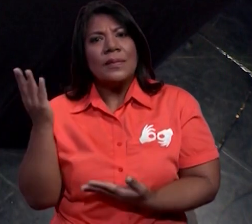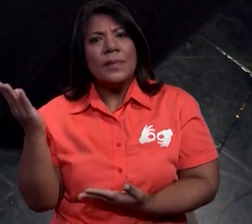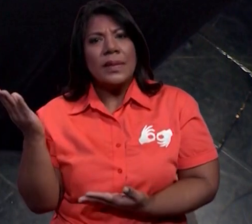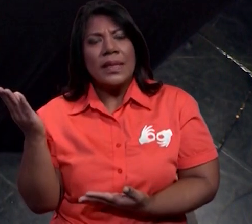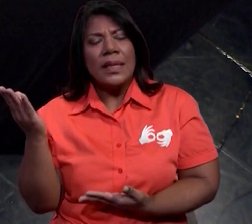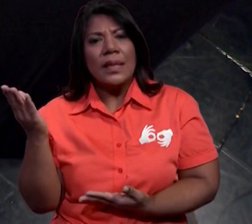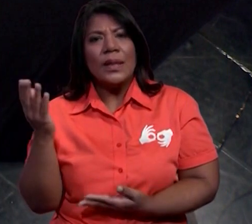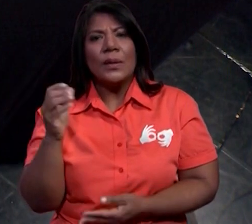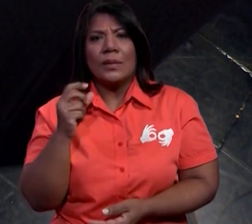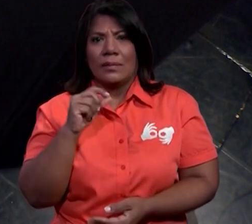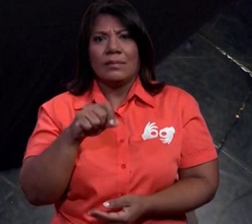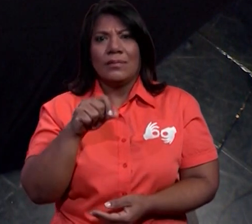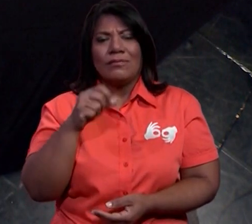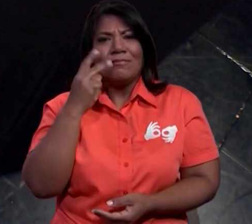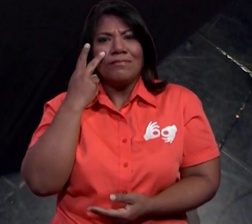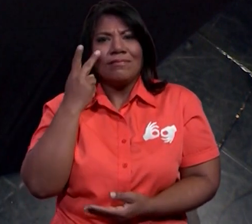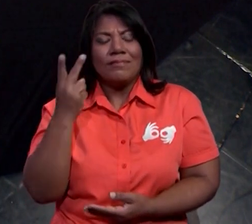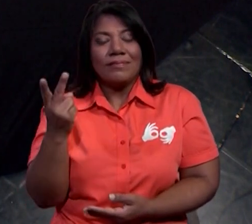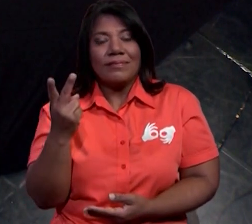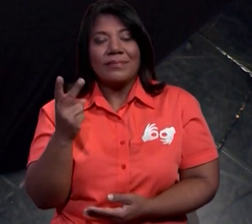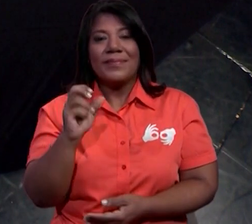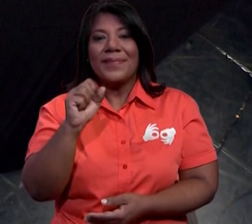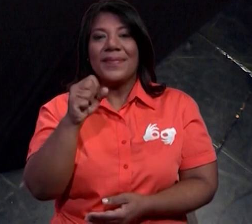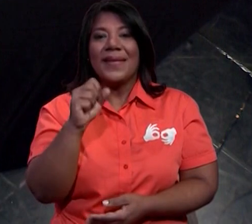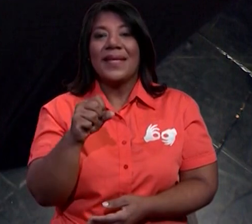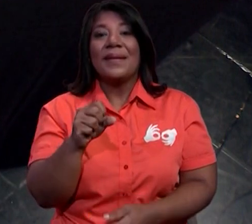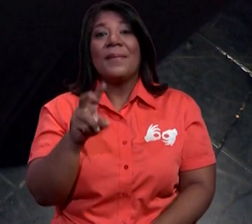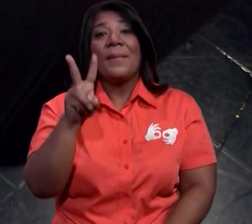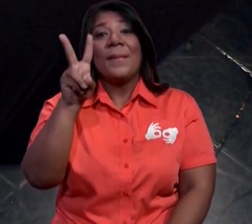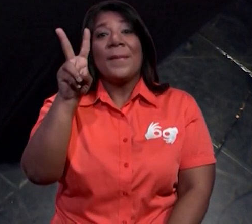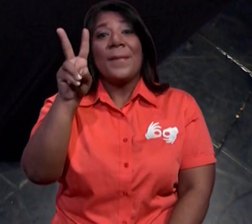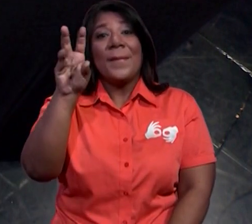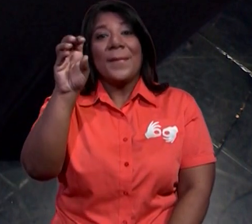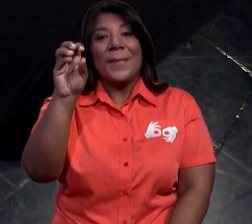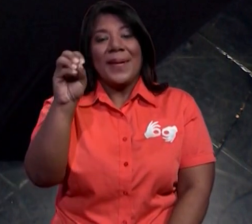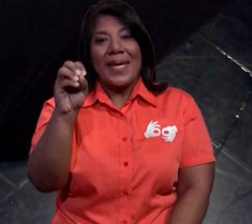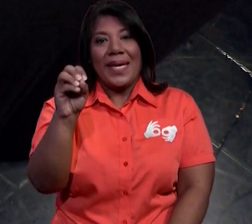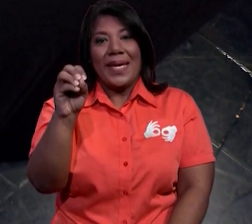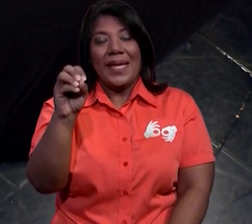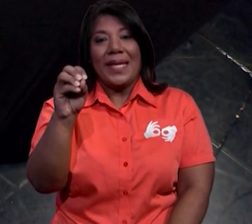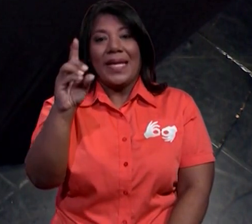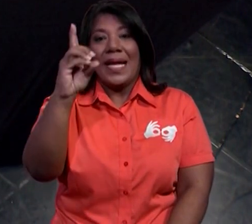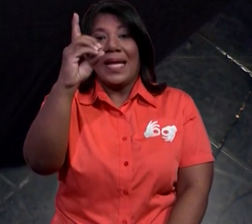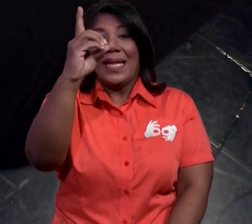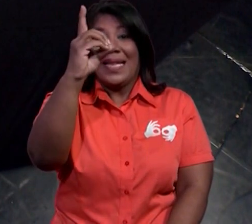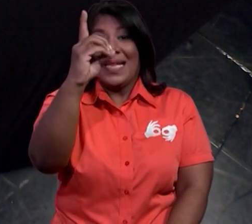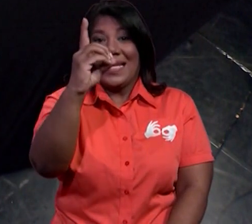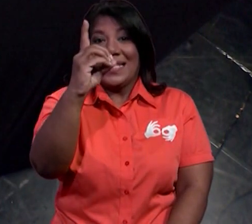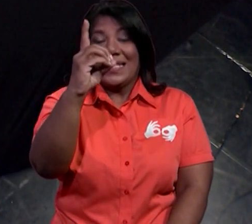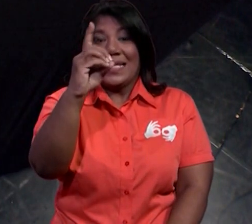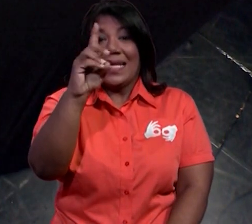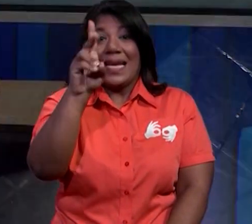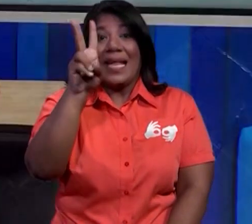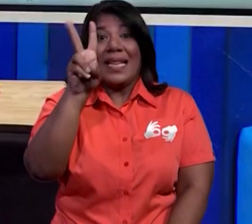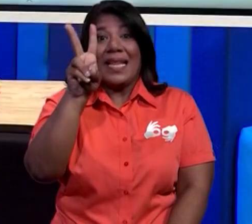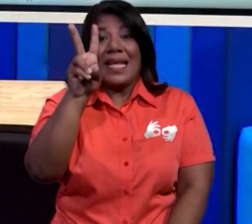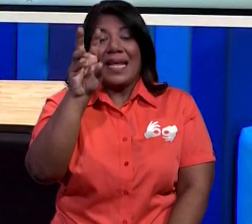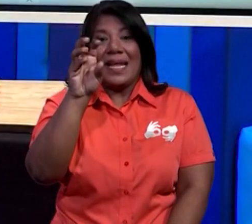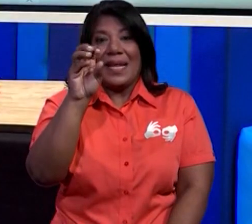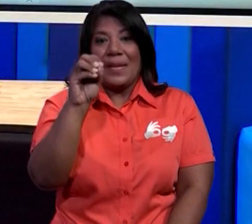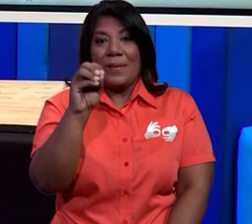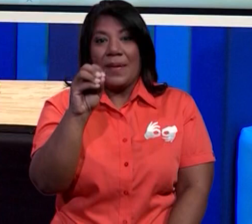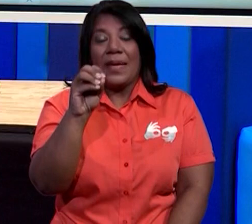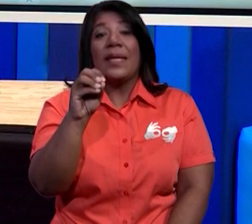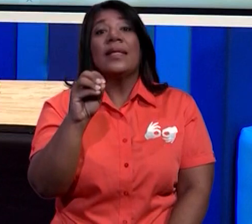decena estamos hablando? De la decena del 20, la familia del 20, ¿verdad? Que está